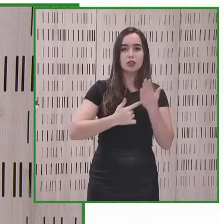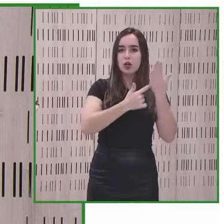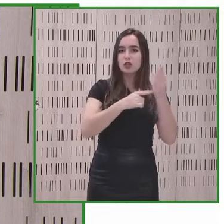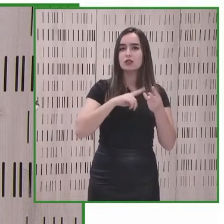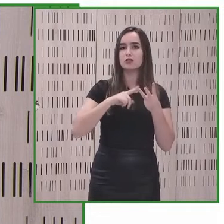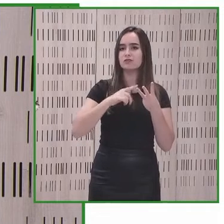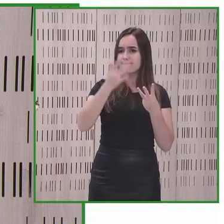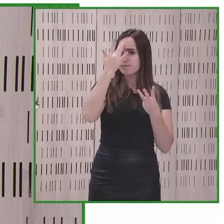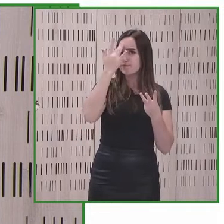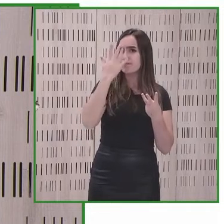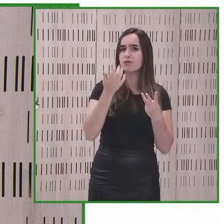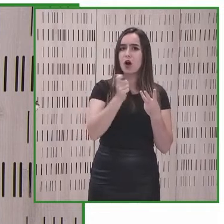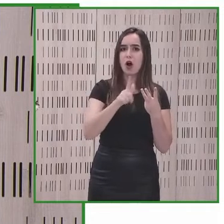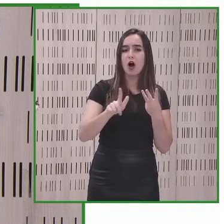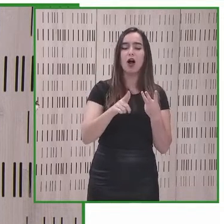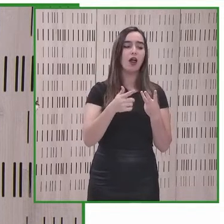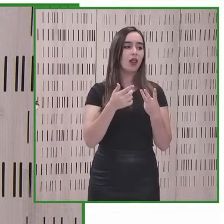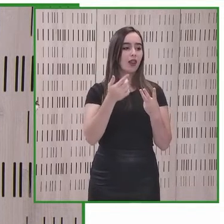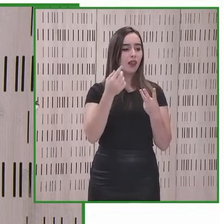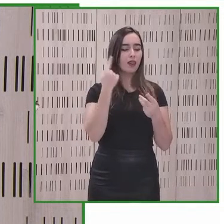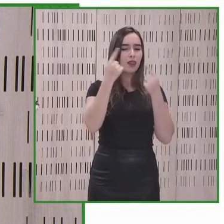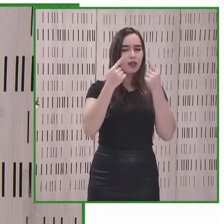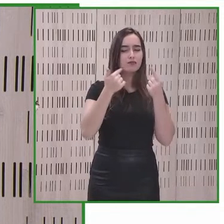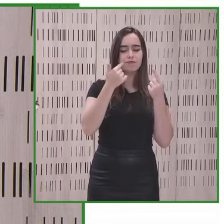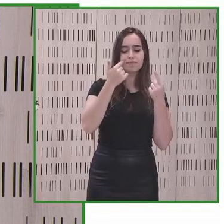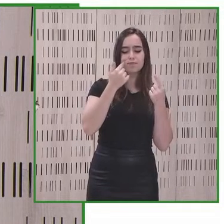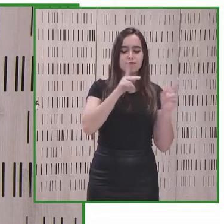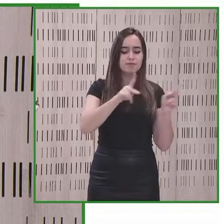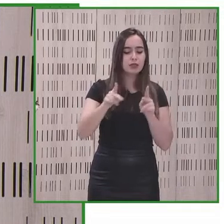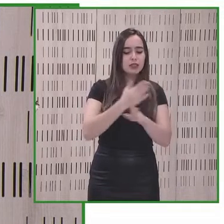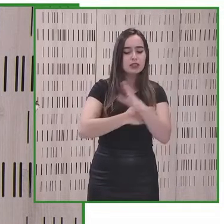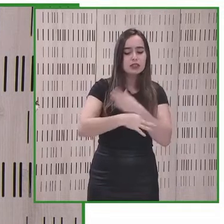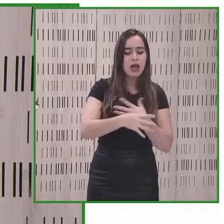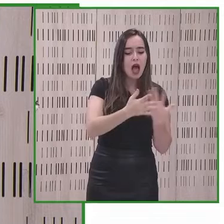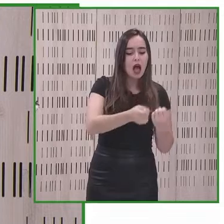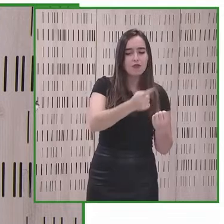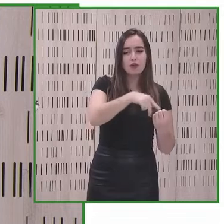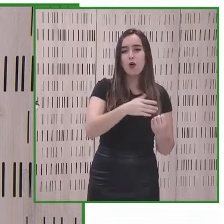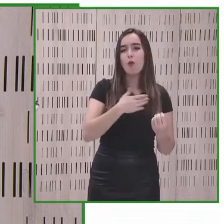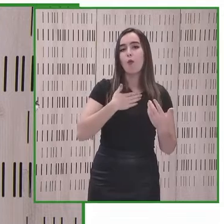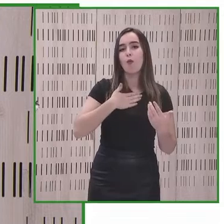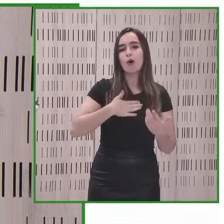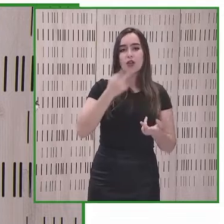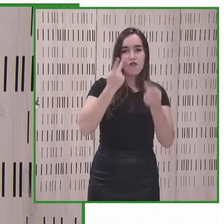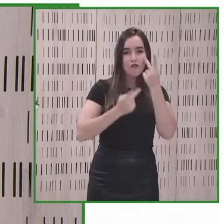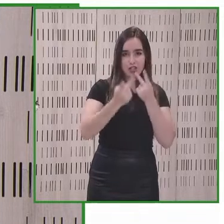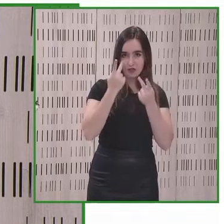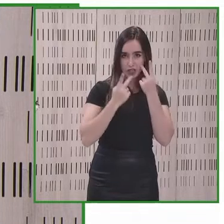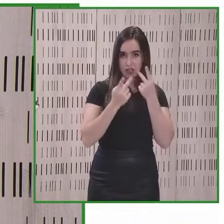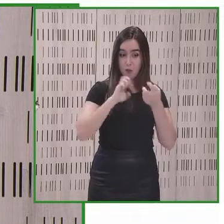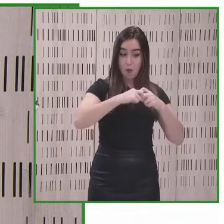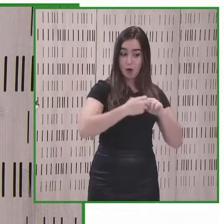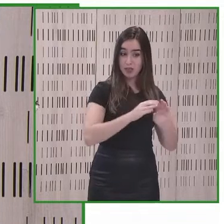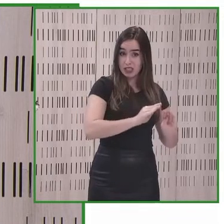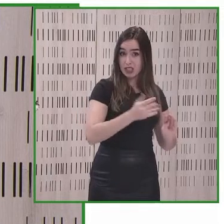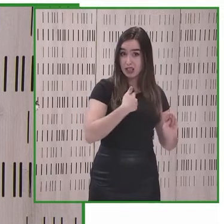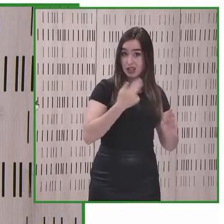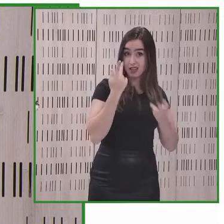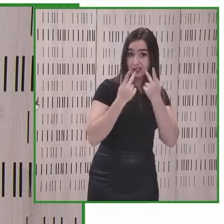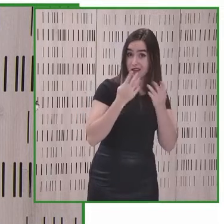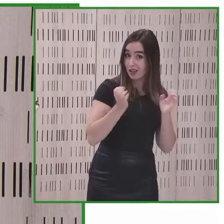un denominador común y es mejorar la calidad de vida de las personas con discapacidad conseguir su visibilidad los problemas que no son visibles no se arreglan